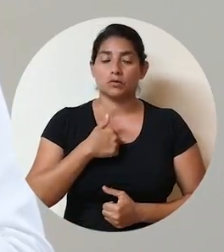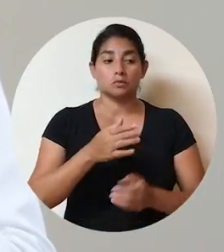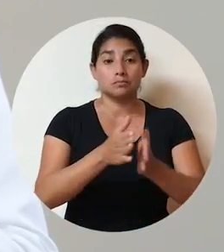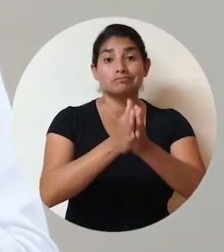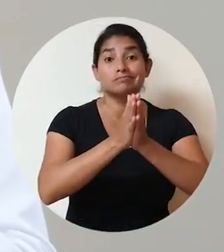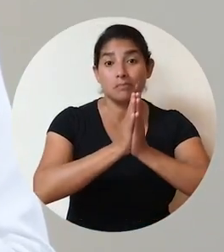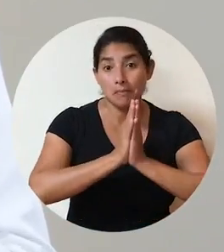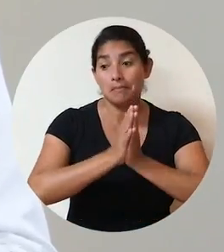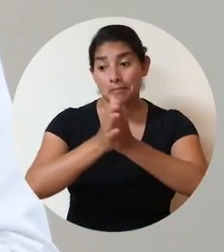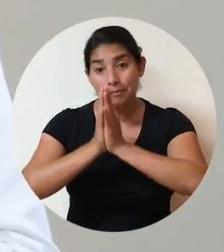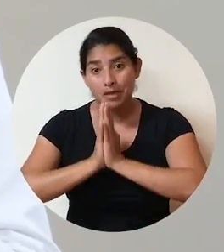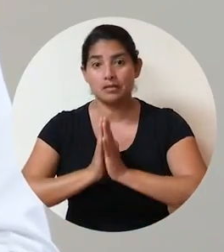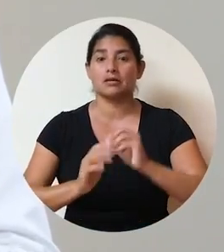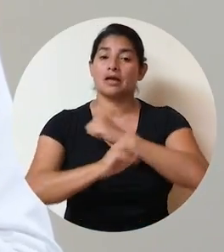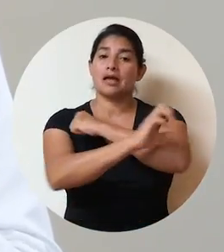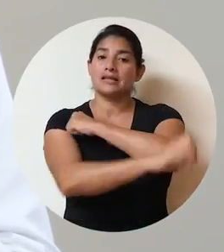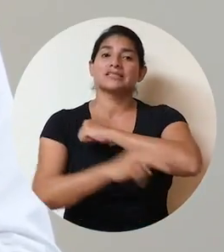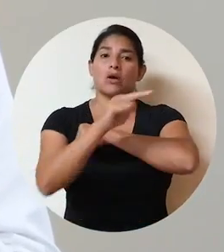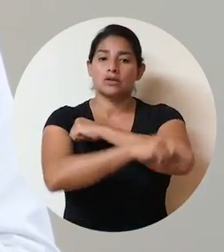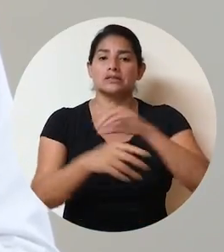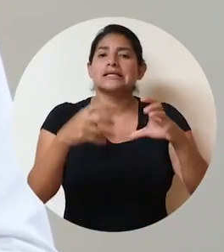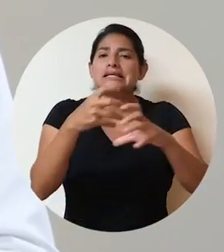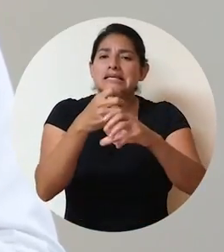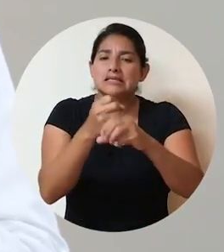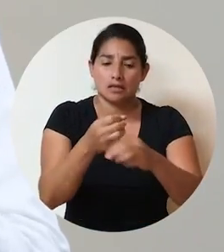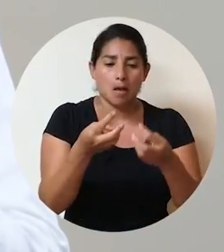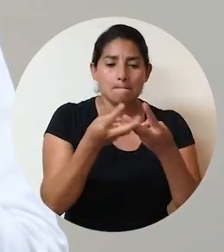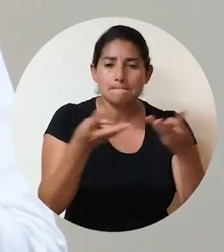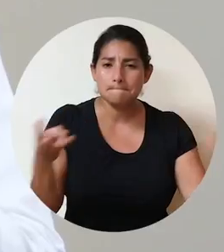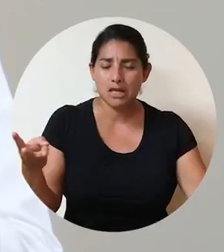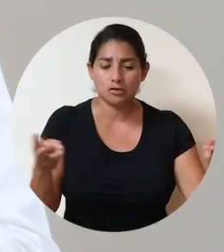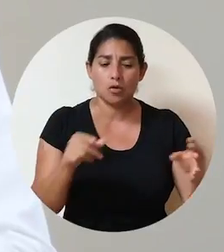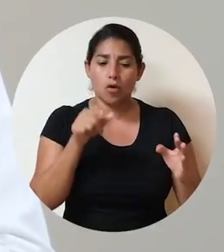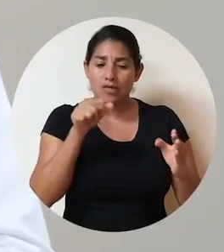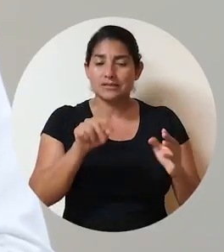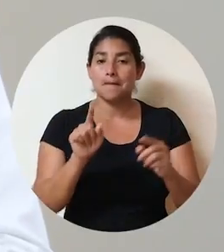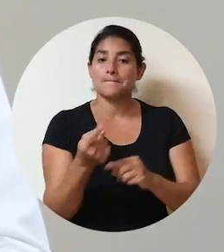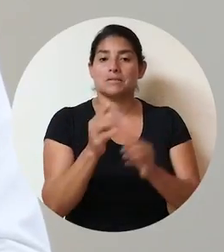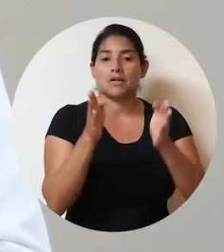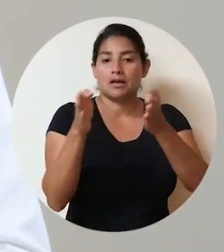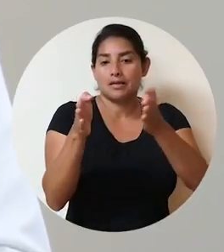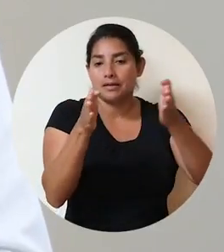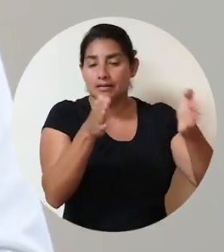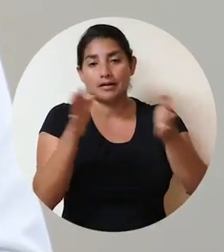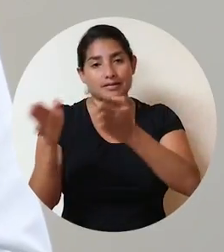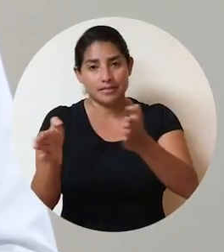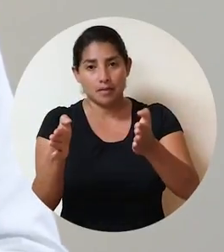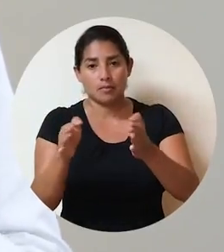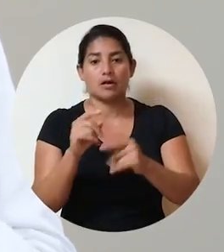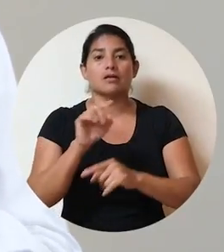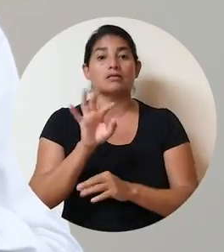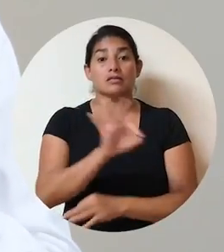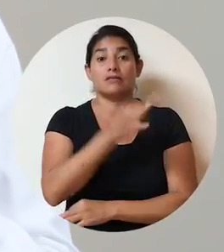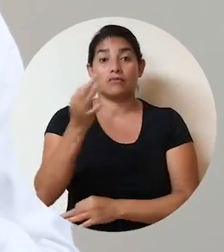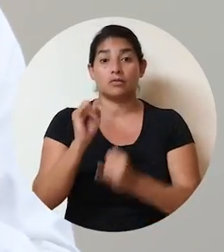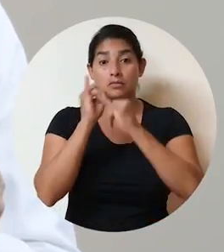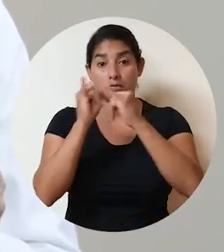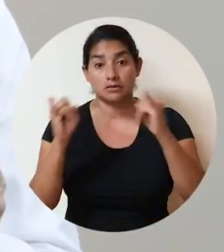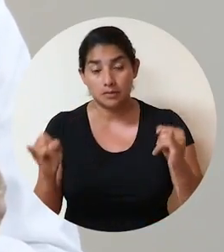Expresamente solicité que el Estado de la Nación diseñara la metodología de esta primera etapa de manera